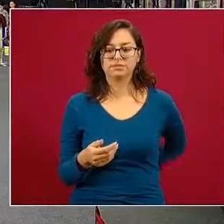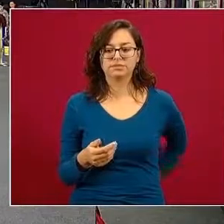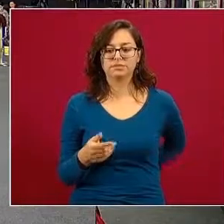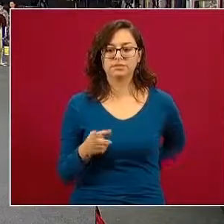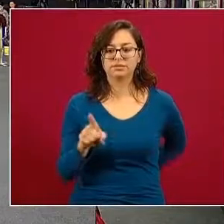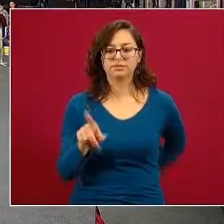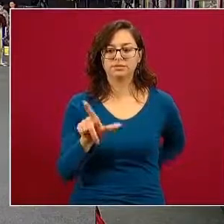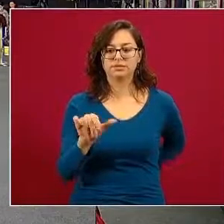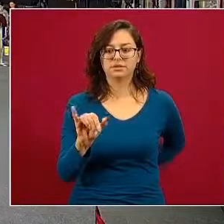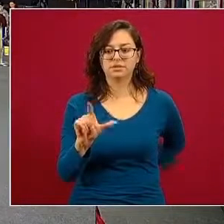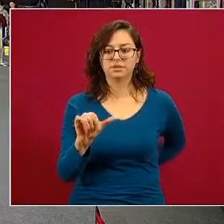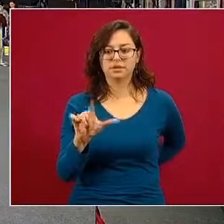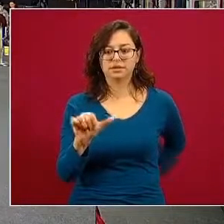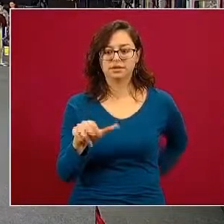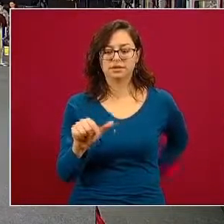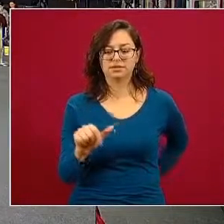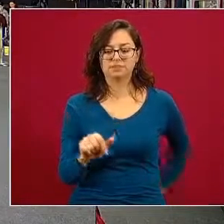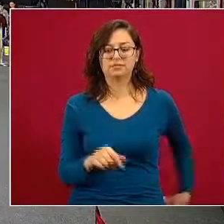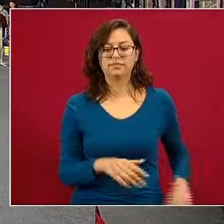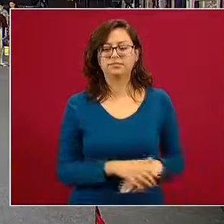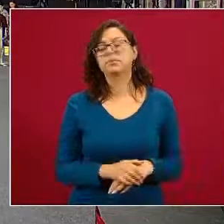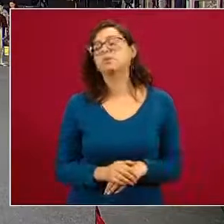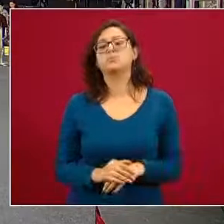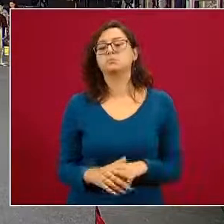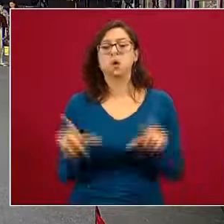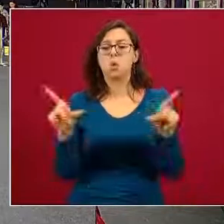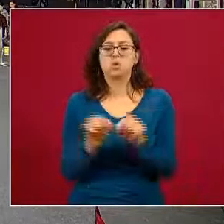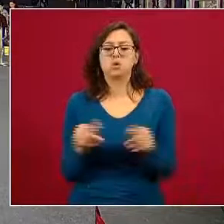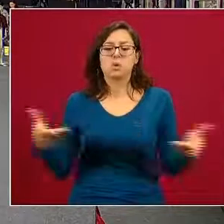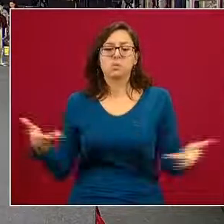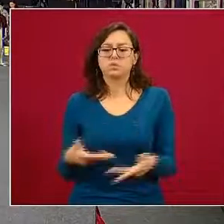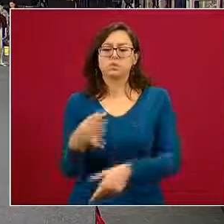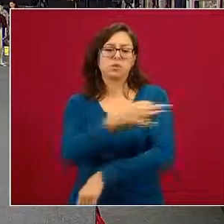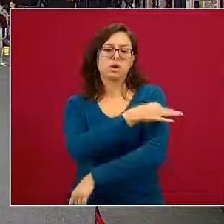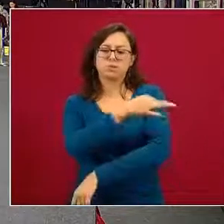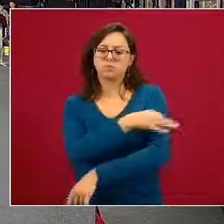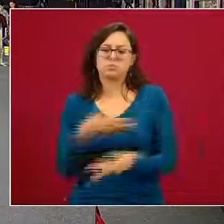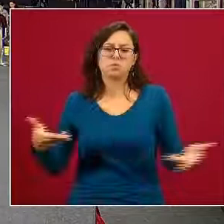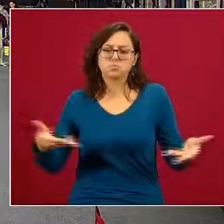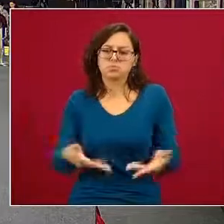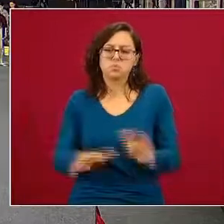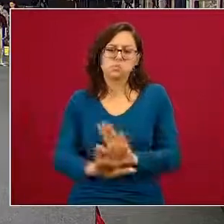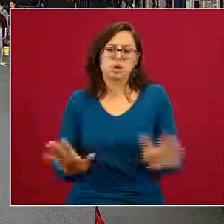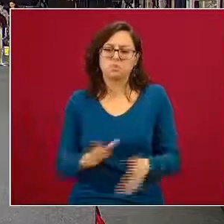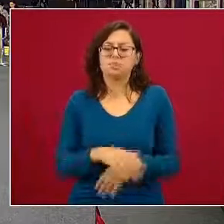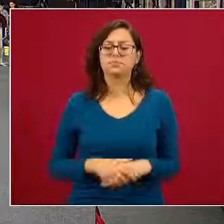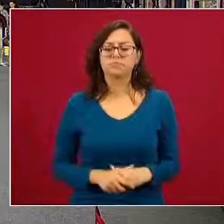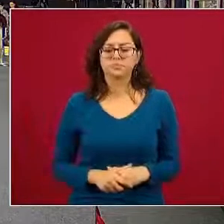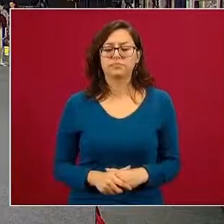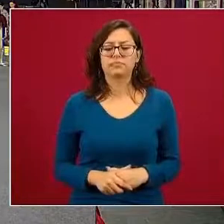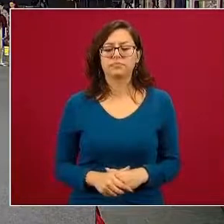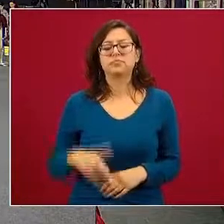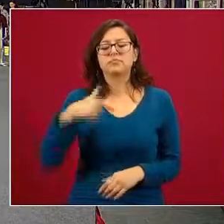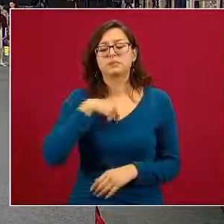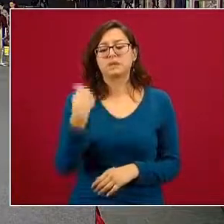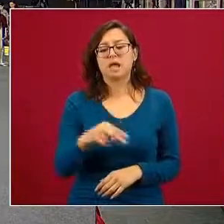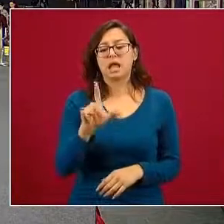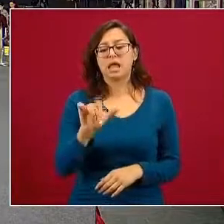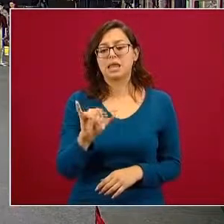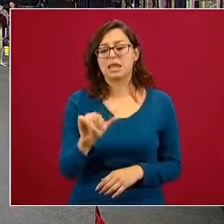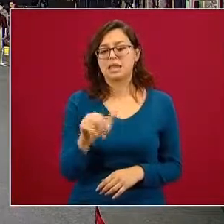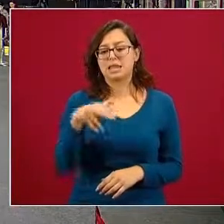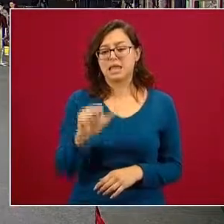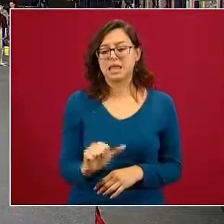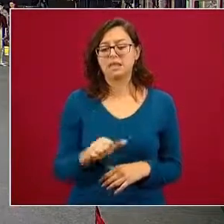solo fue la presentación solo fue la presentación exacto buenas noches Liliana Noble de Pulso Saludable tengo dos preguntas una para usted doctor